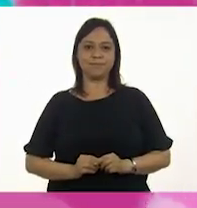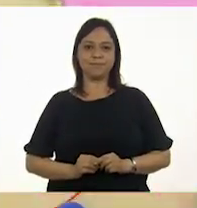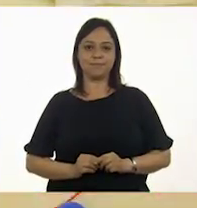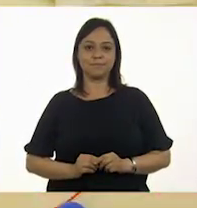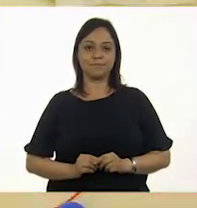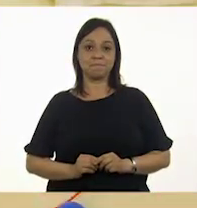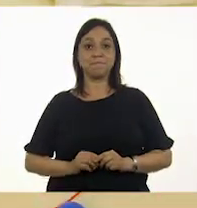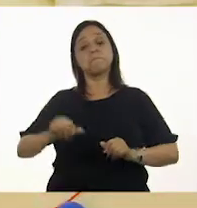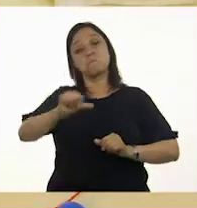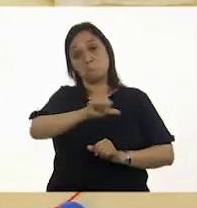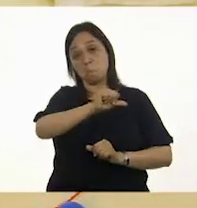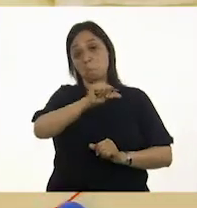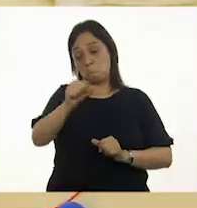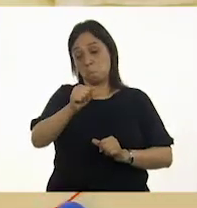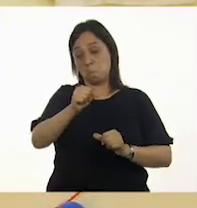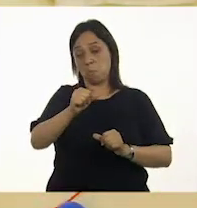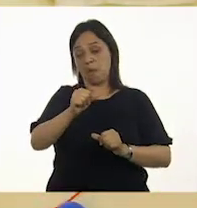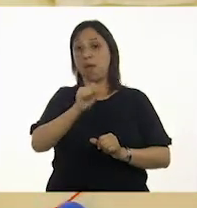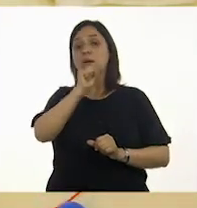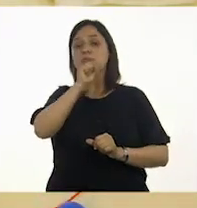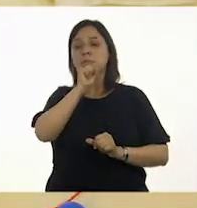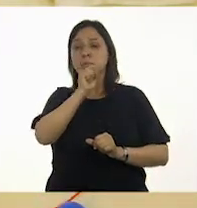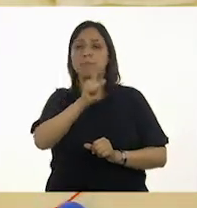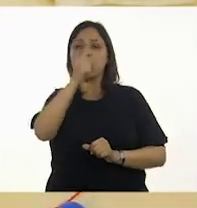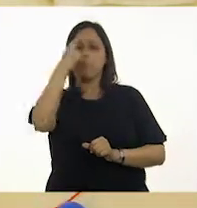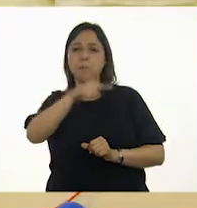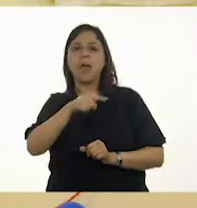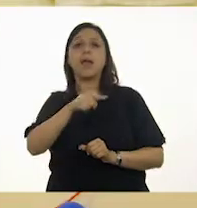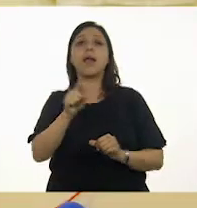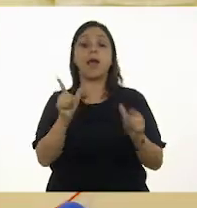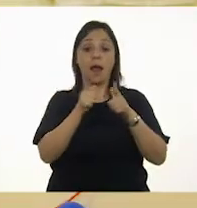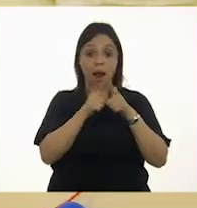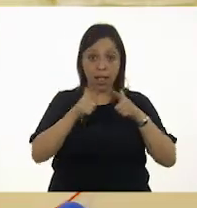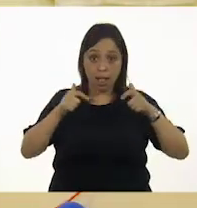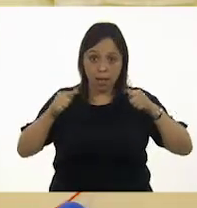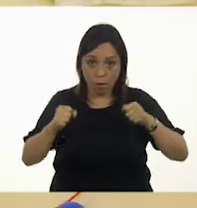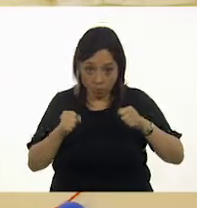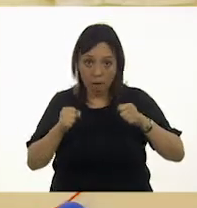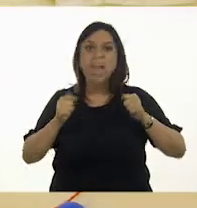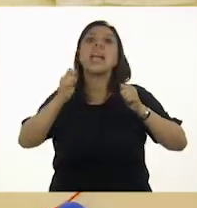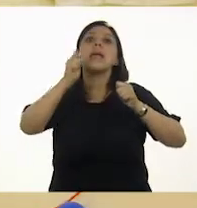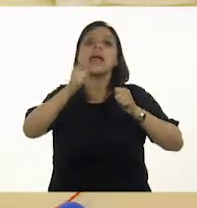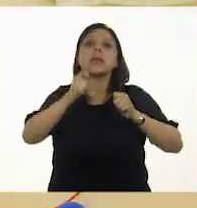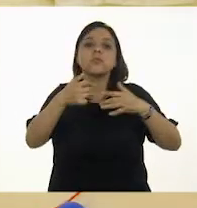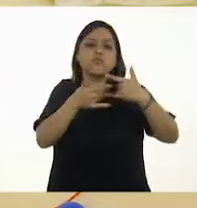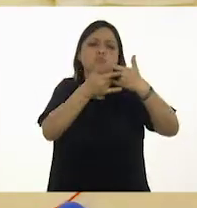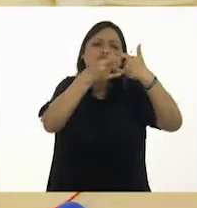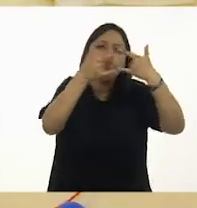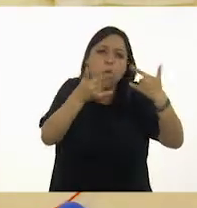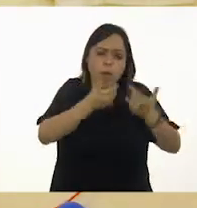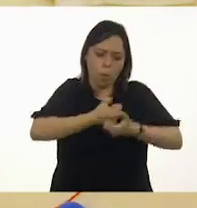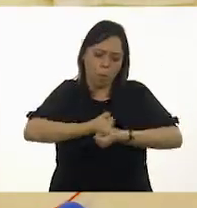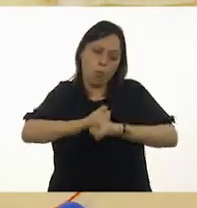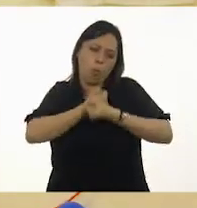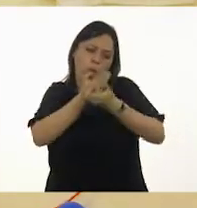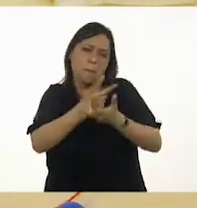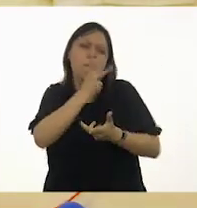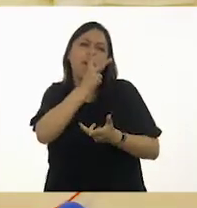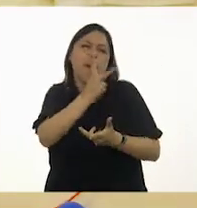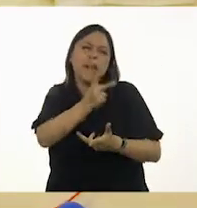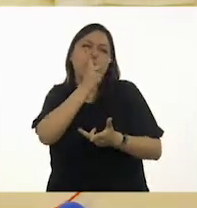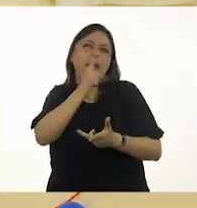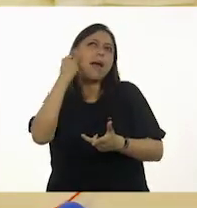Otra oportunidad que tenemos para poner en práctica el lenguaje son cuentos, poemas y rimas. Es